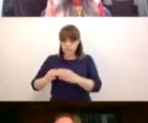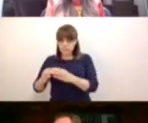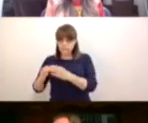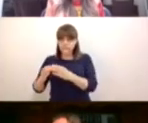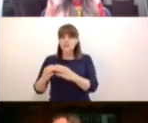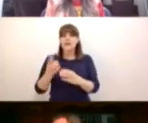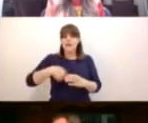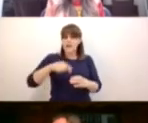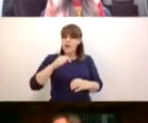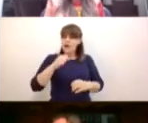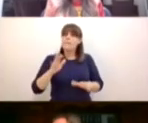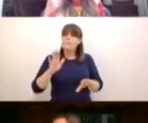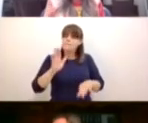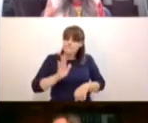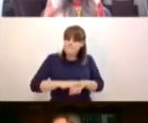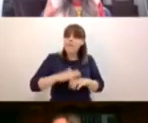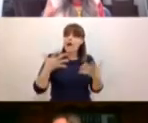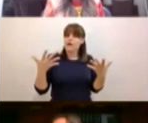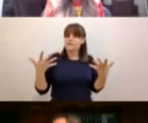activas y propositivas.